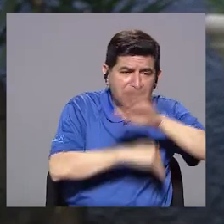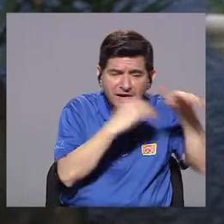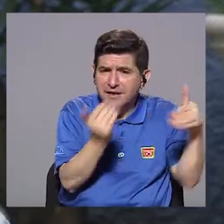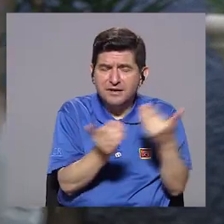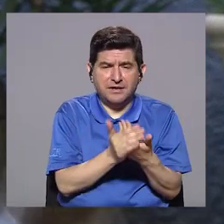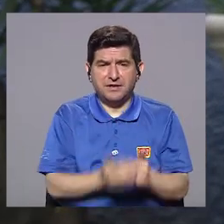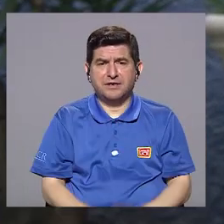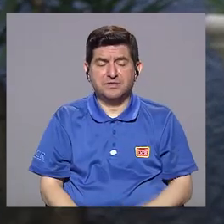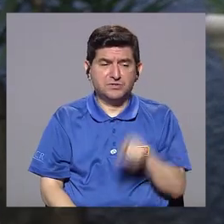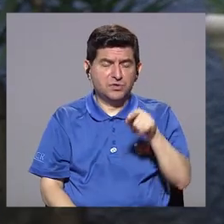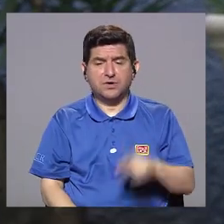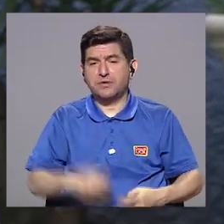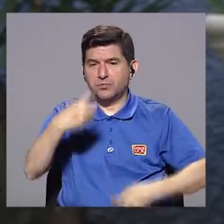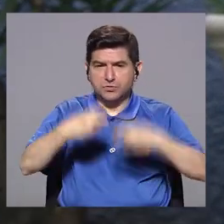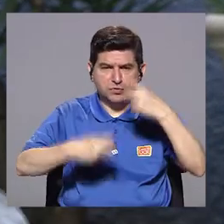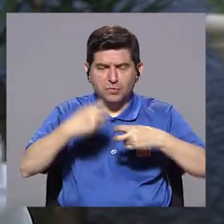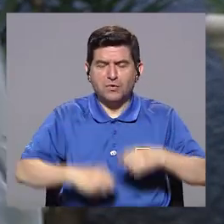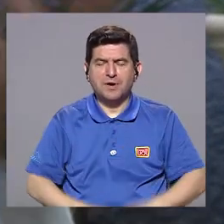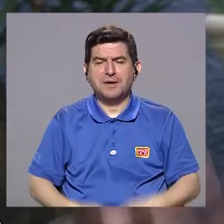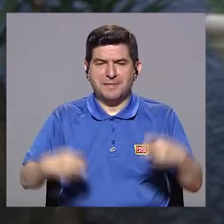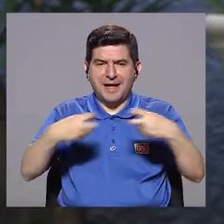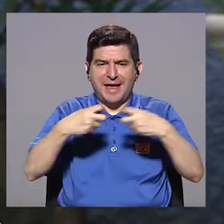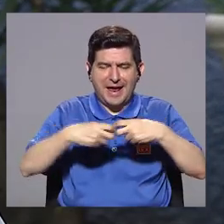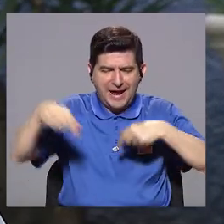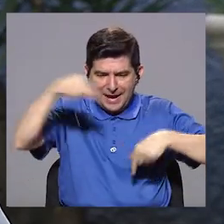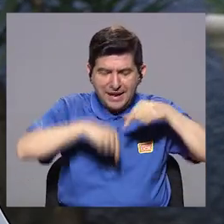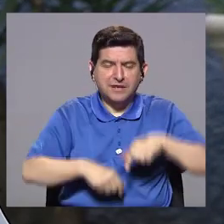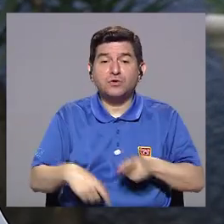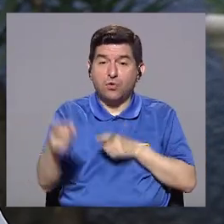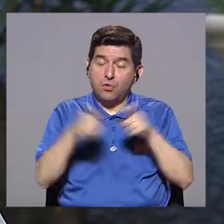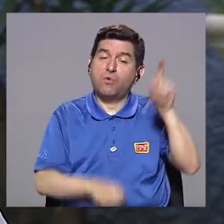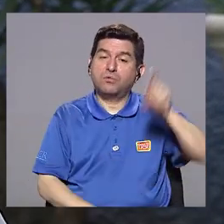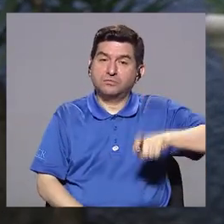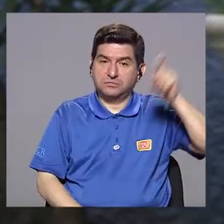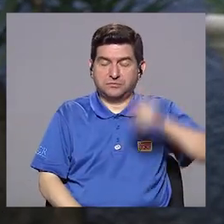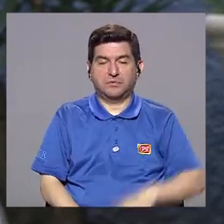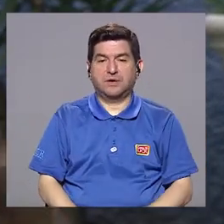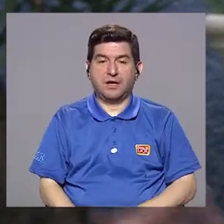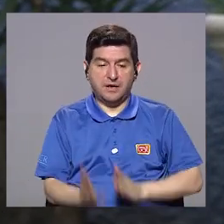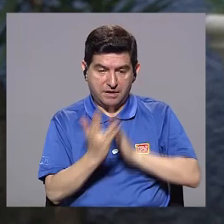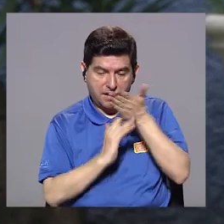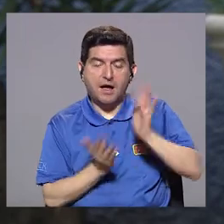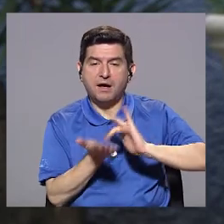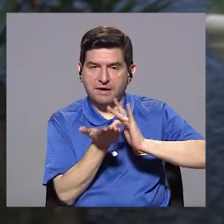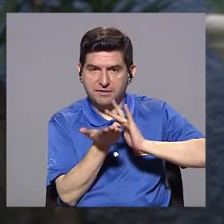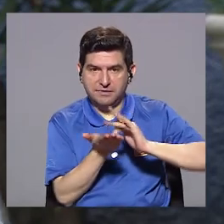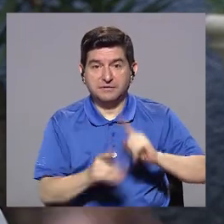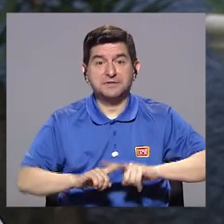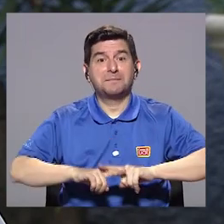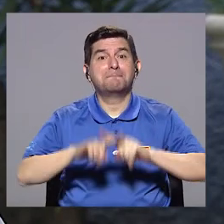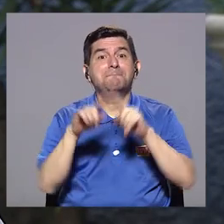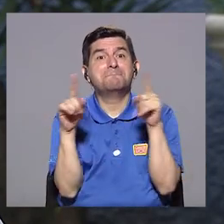de todo, como es un desequilibrio electroquímico, hay que regular este desequilibrio electroquímico mediante medicamento.